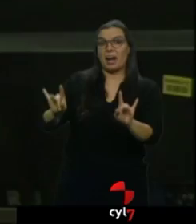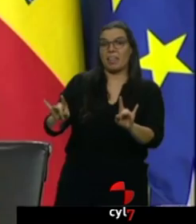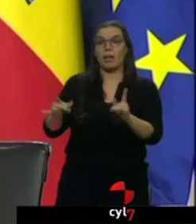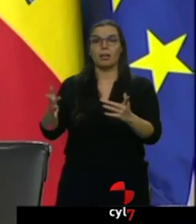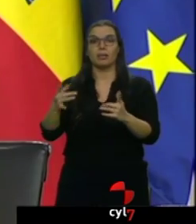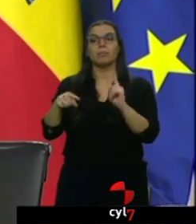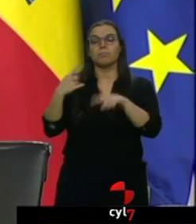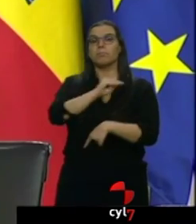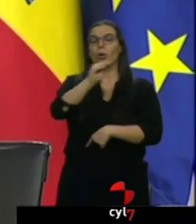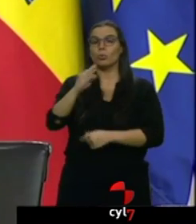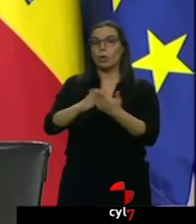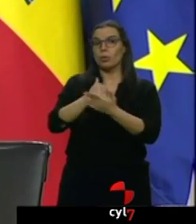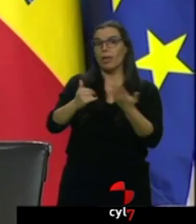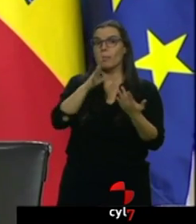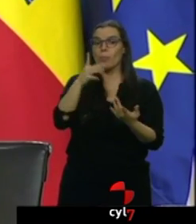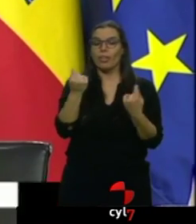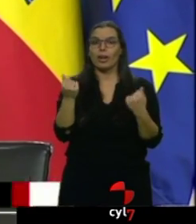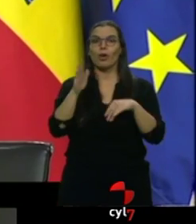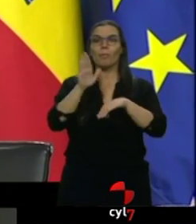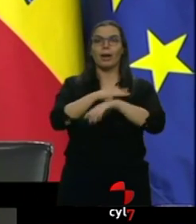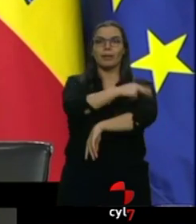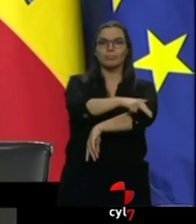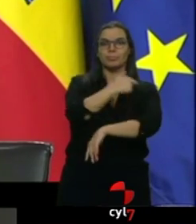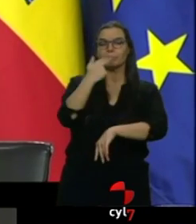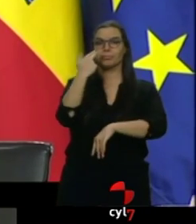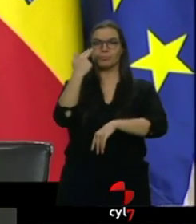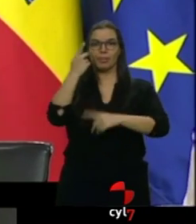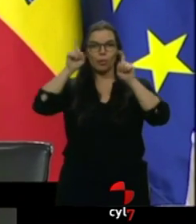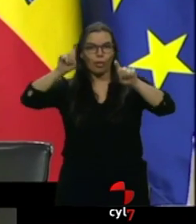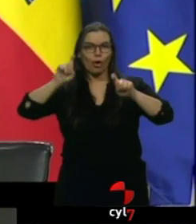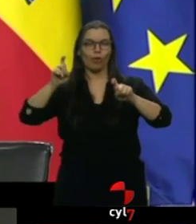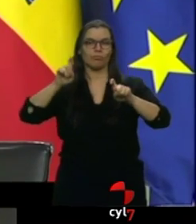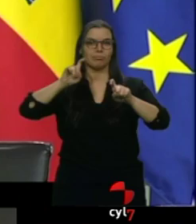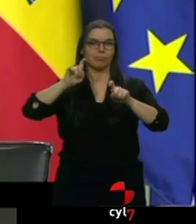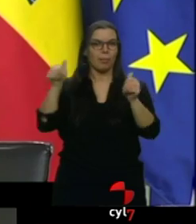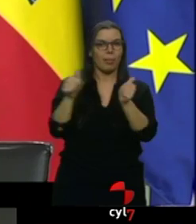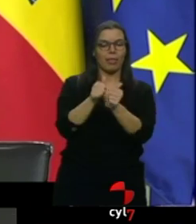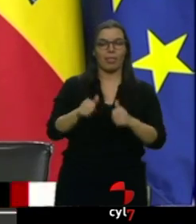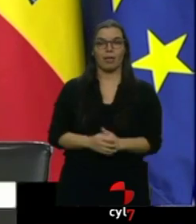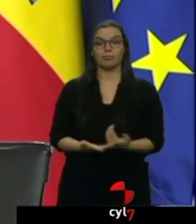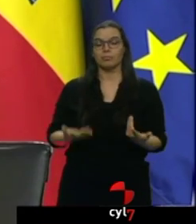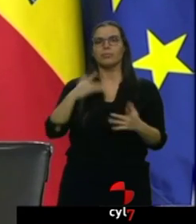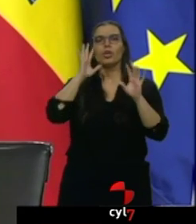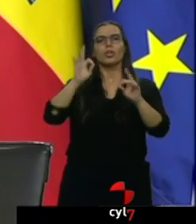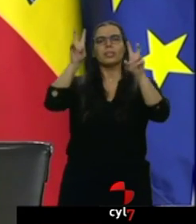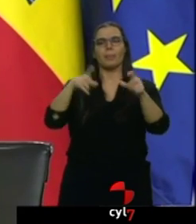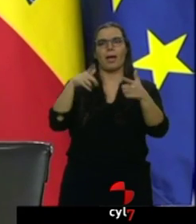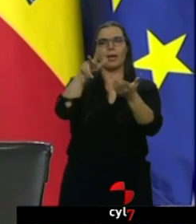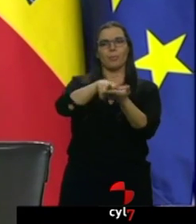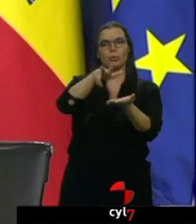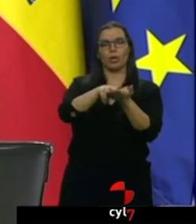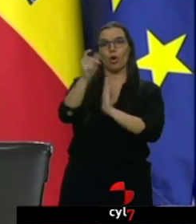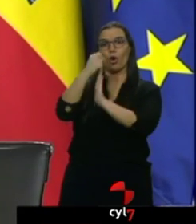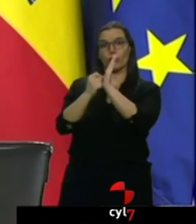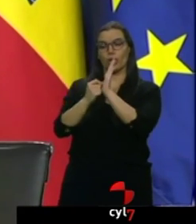En el funcionamiento del mercado hipotecario, evidentemente las condiciones que se le trasladen al cliente son decisivas